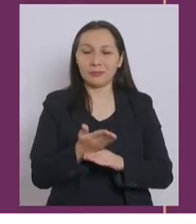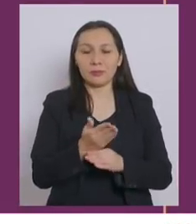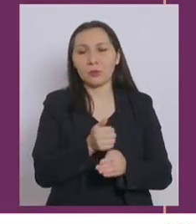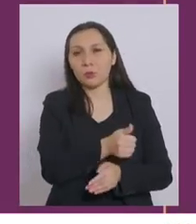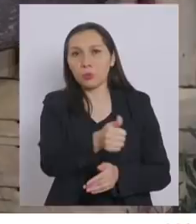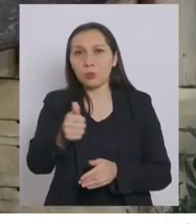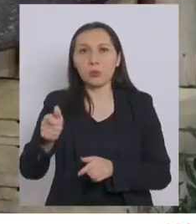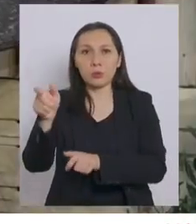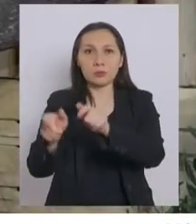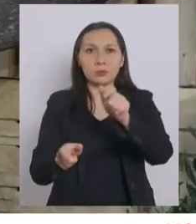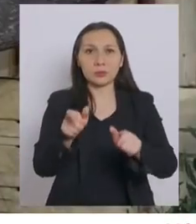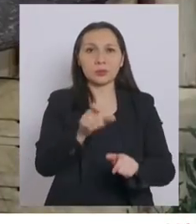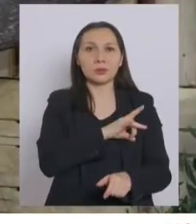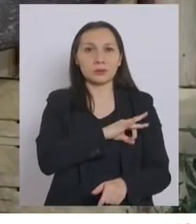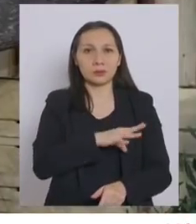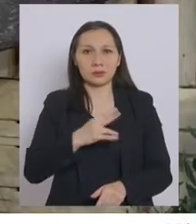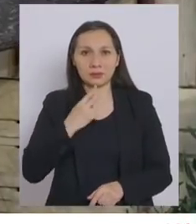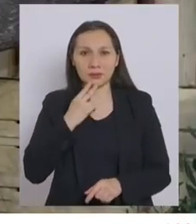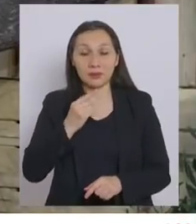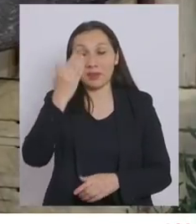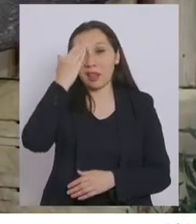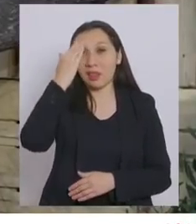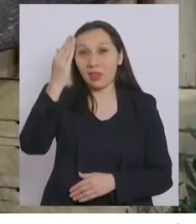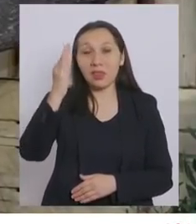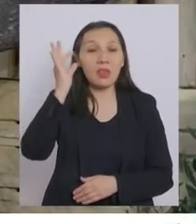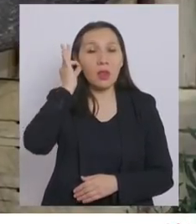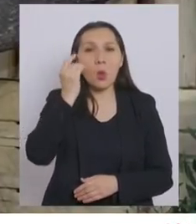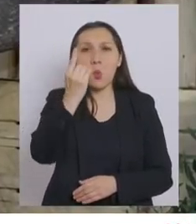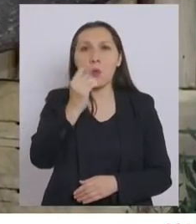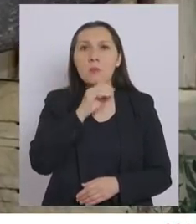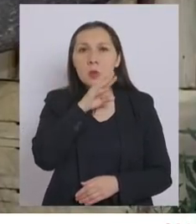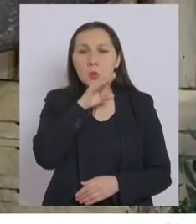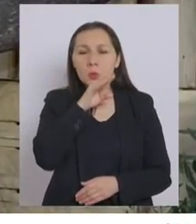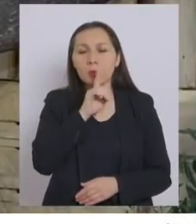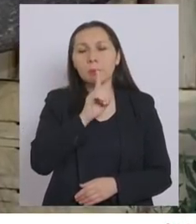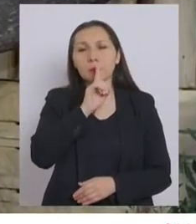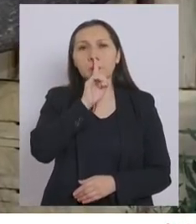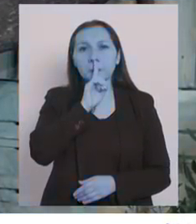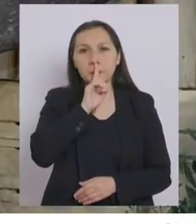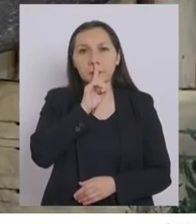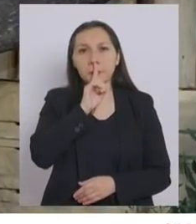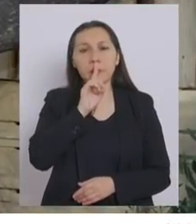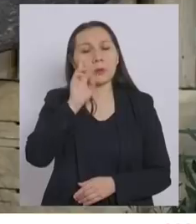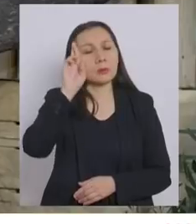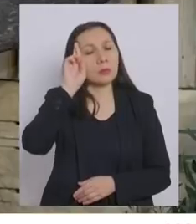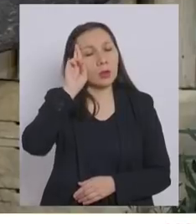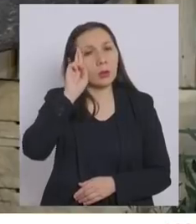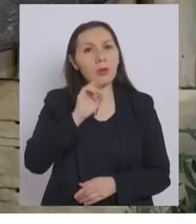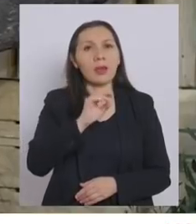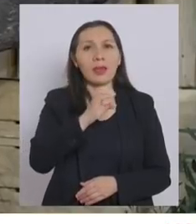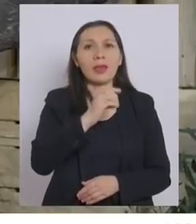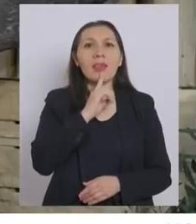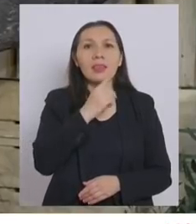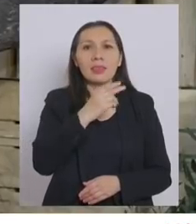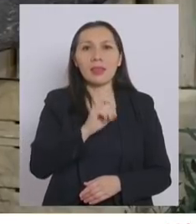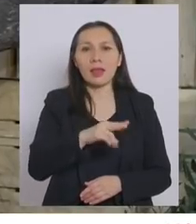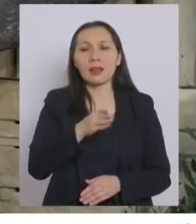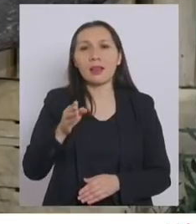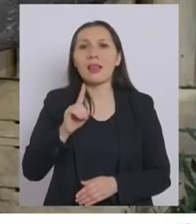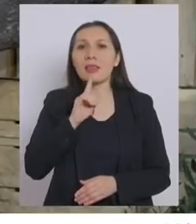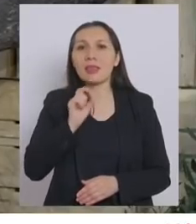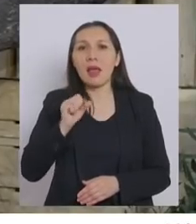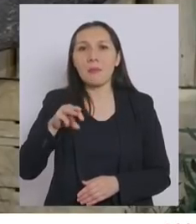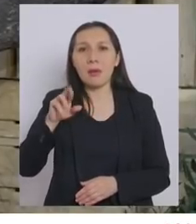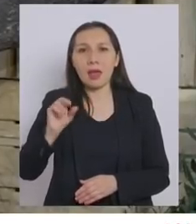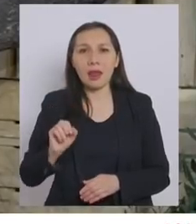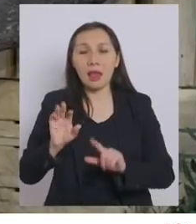compatriotas, en el Día de Mujer, un minuto de silencio, en recuerdo de Itan y Tamara, en